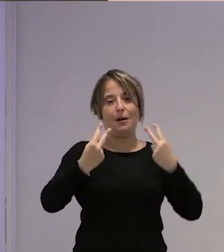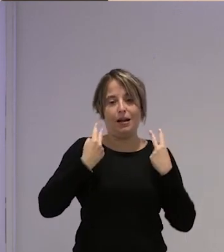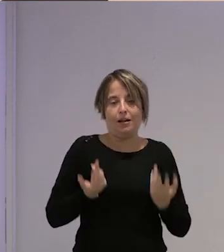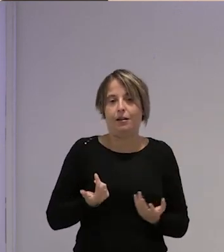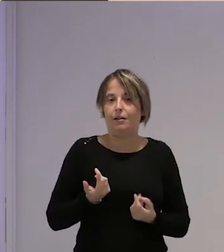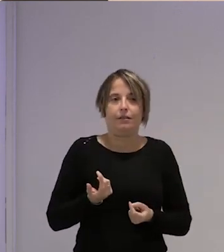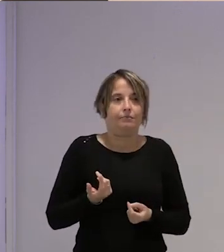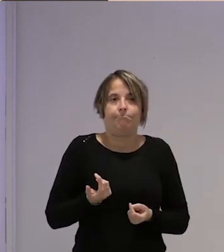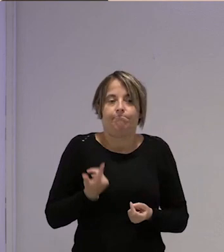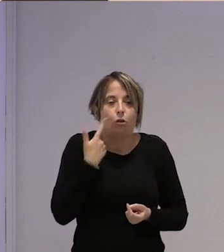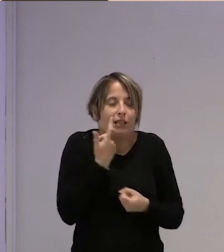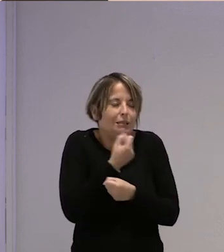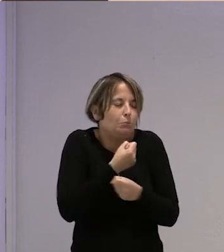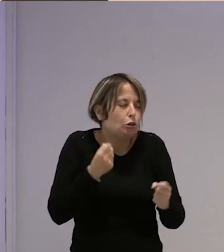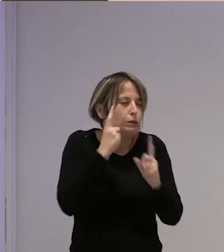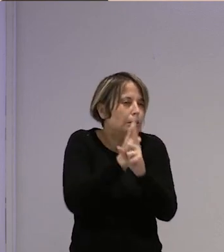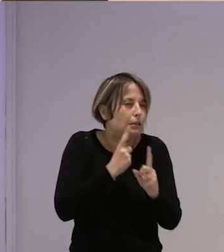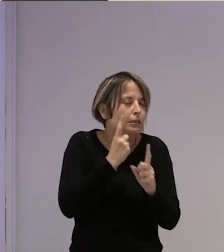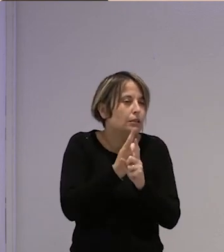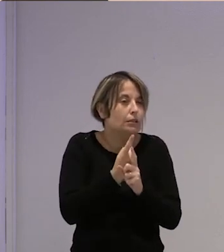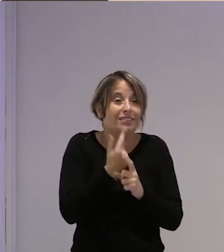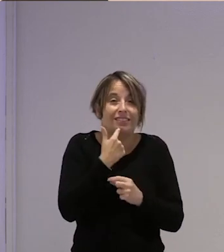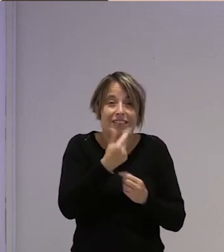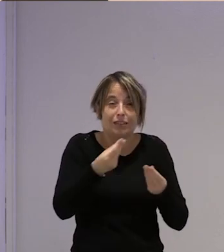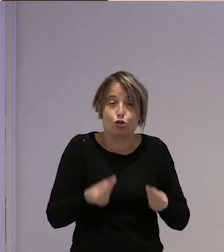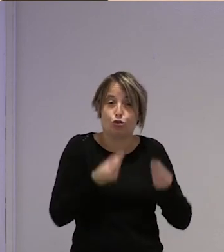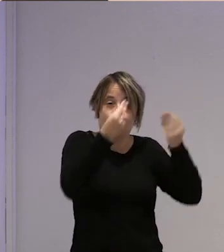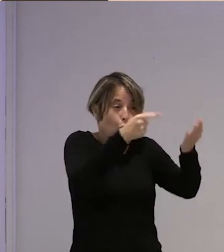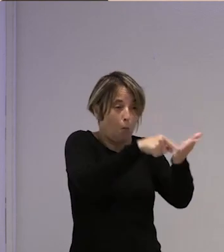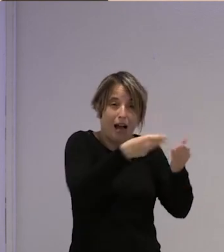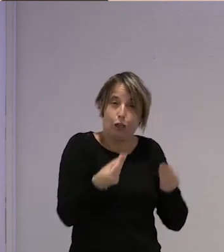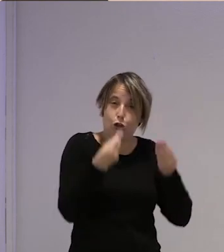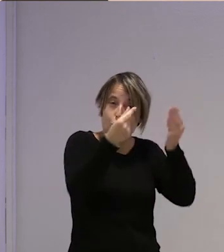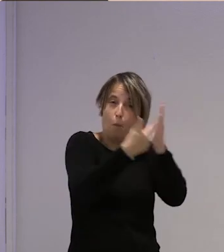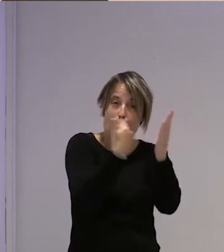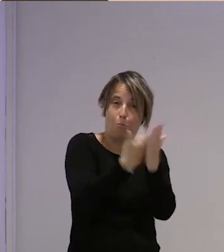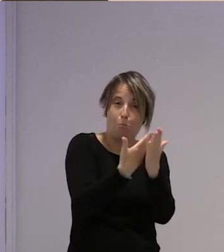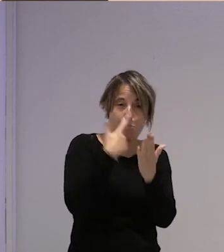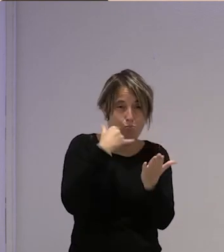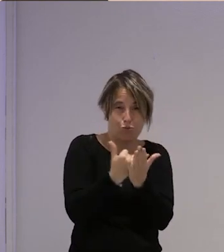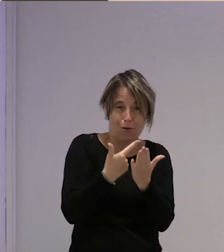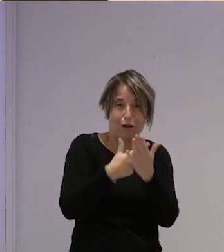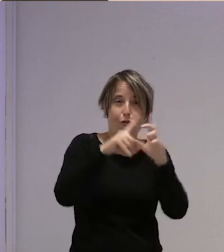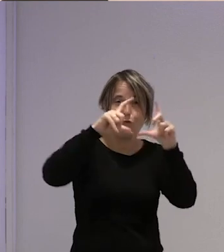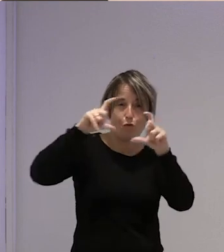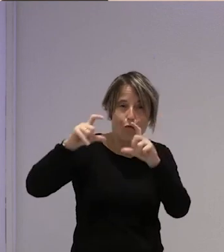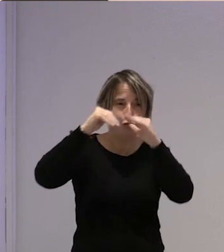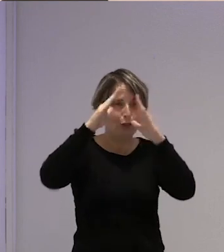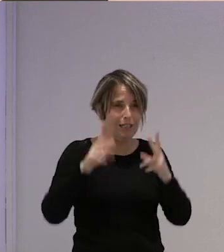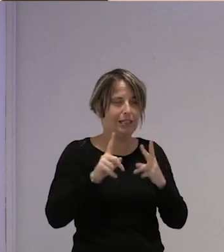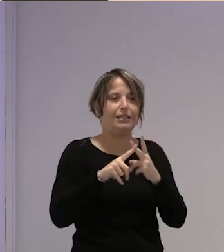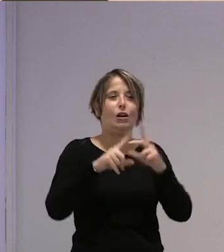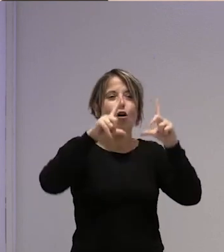es que es imposible y es que le estás poniendo las cosas más que no lo siguiente o sea fotos de las viviendas